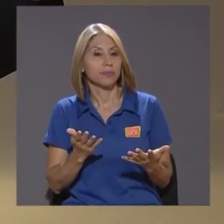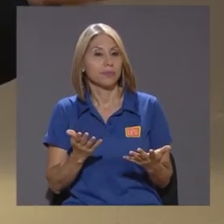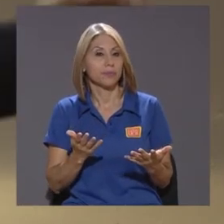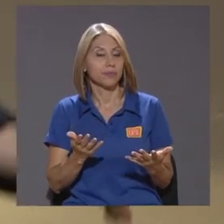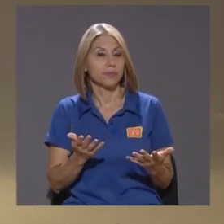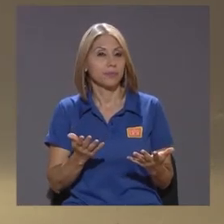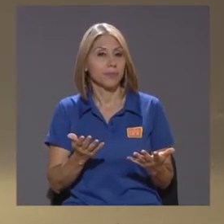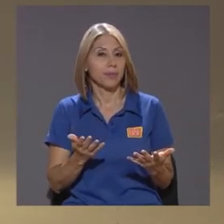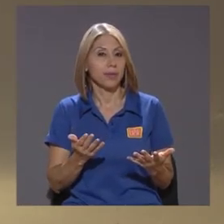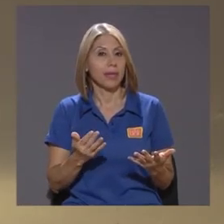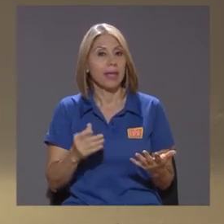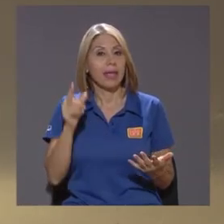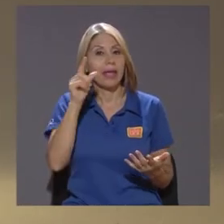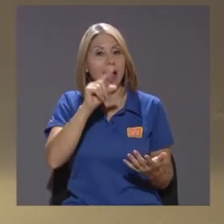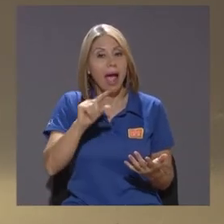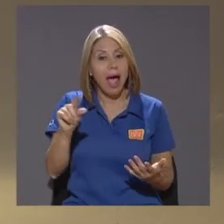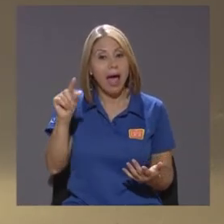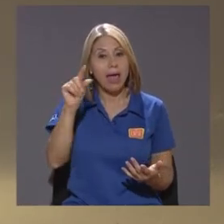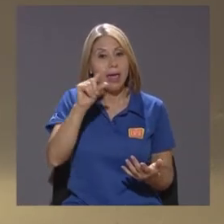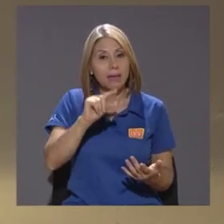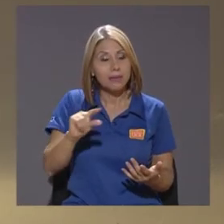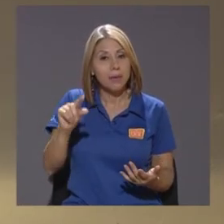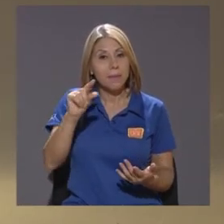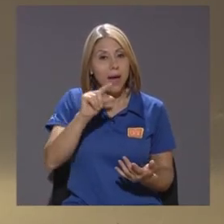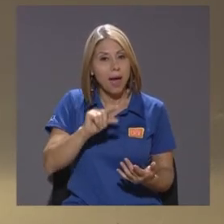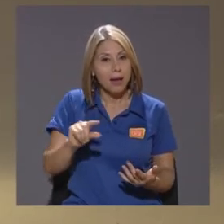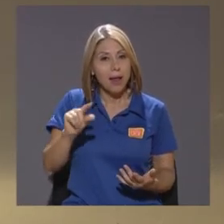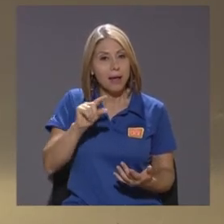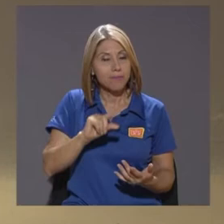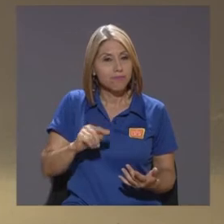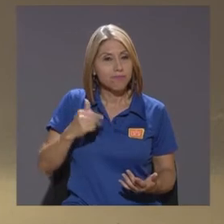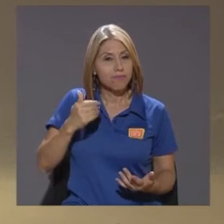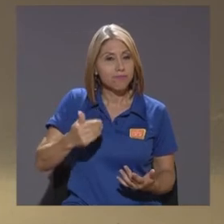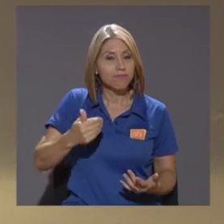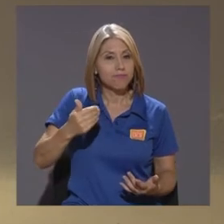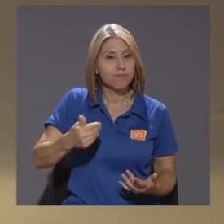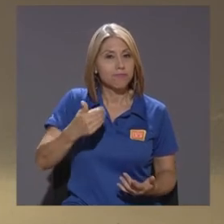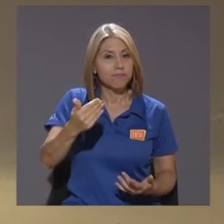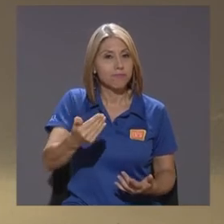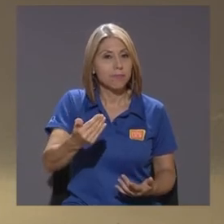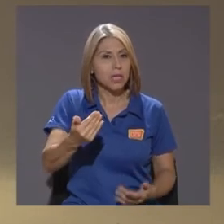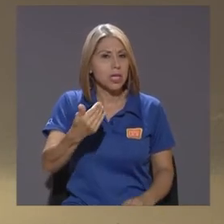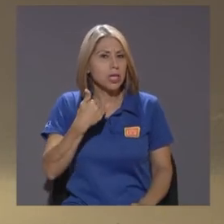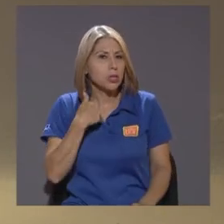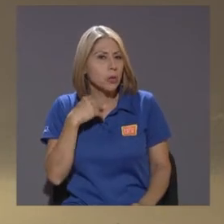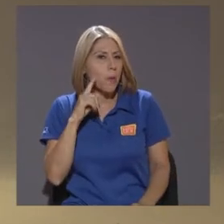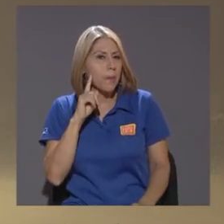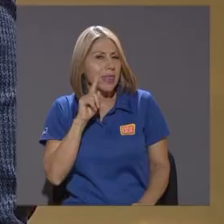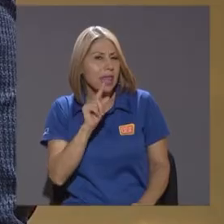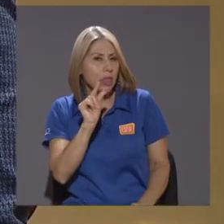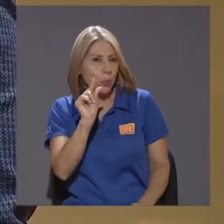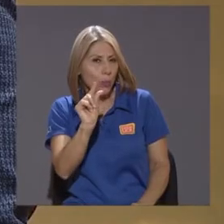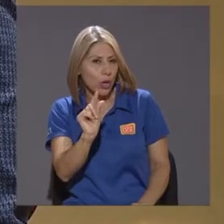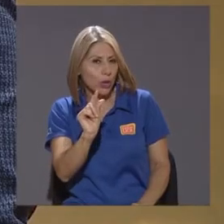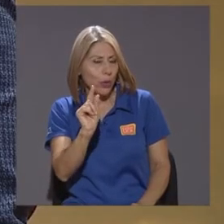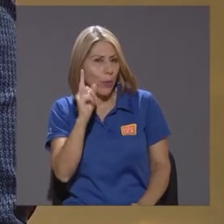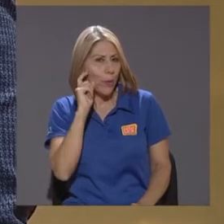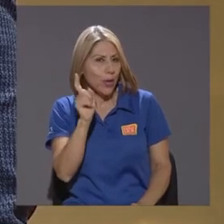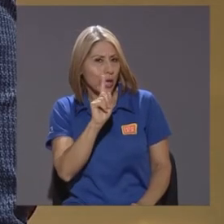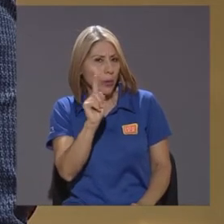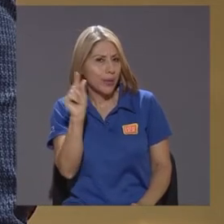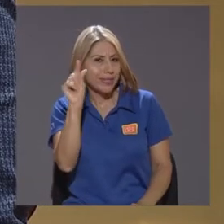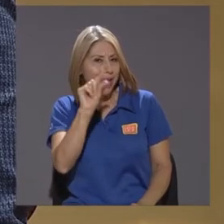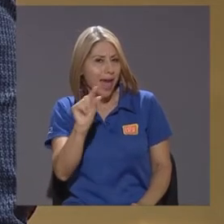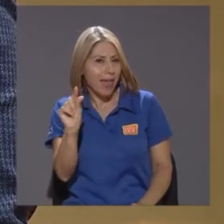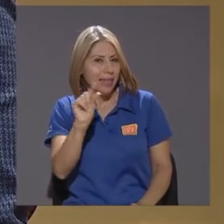Cada semana Y estoy Mintiendo Solo muy poquito Porque no es Cada semana